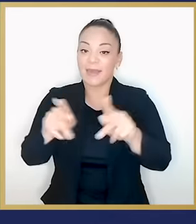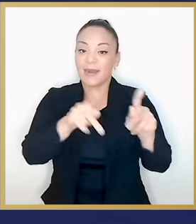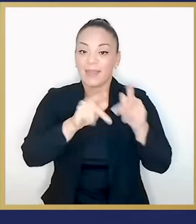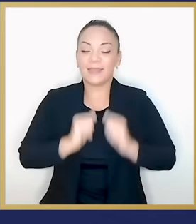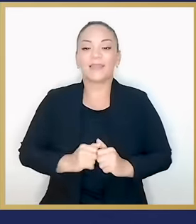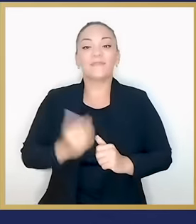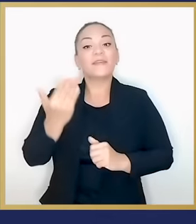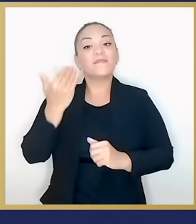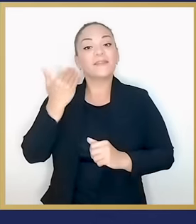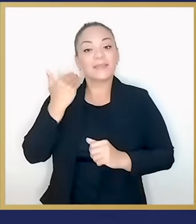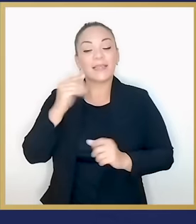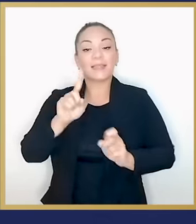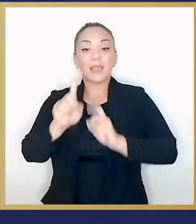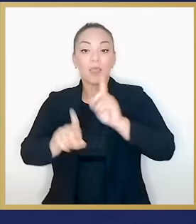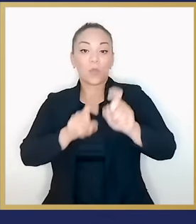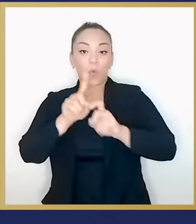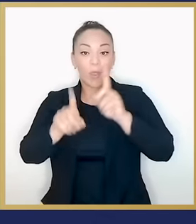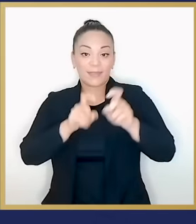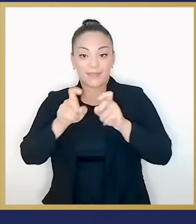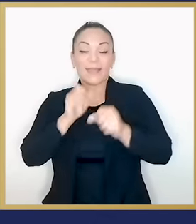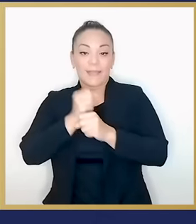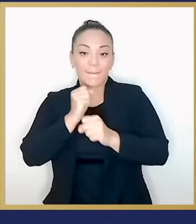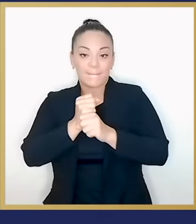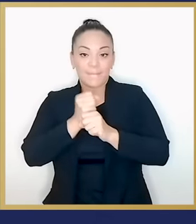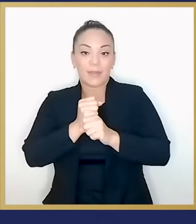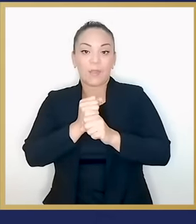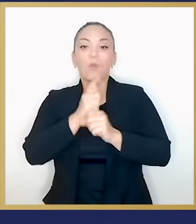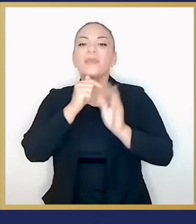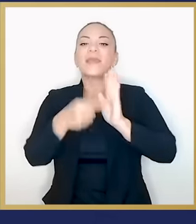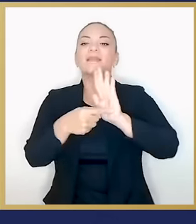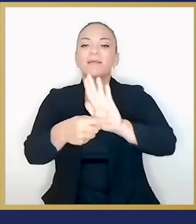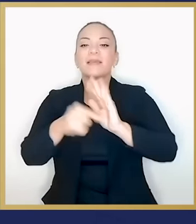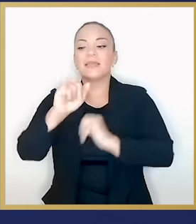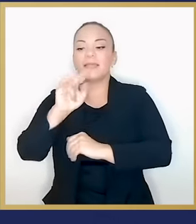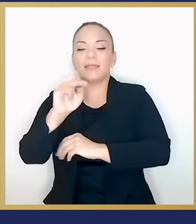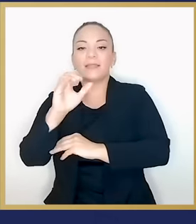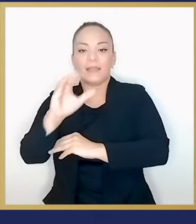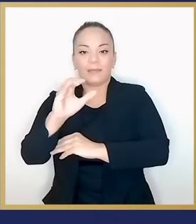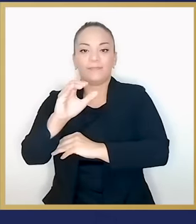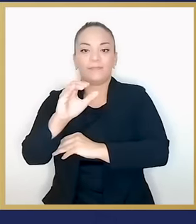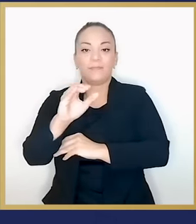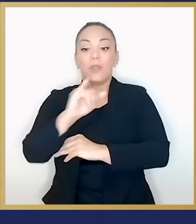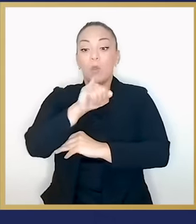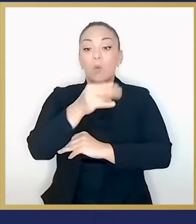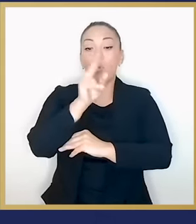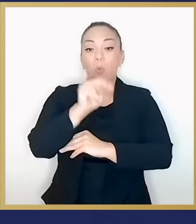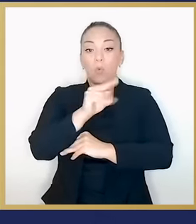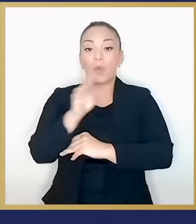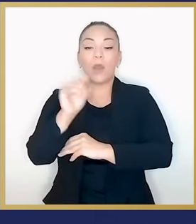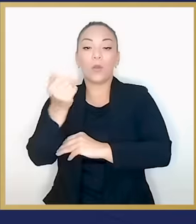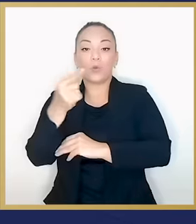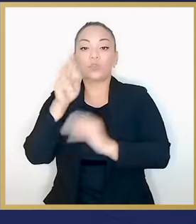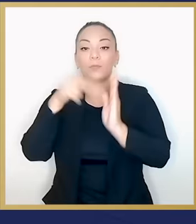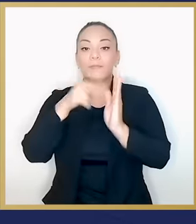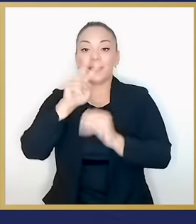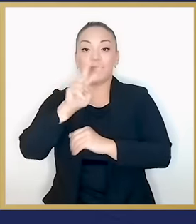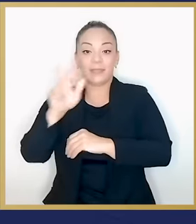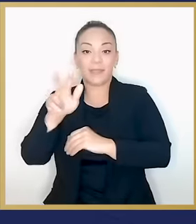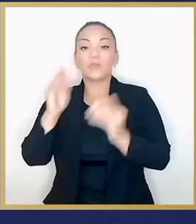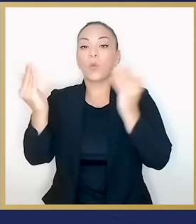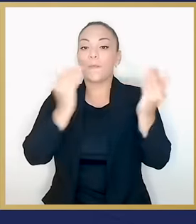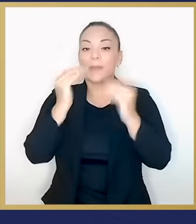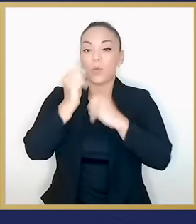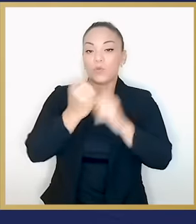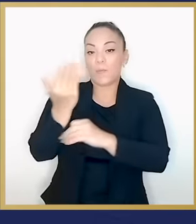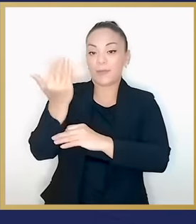Según la más reciente encuesta continua de empleo, presentada por el INEC en el trimestre de junio a agosto de 23, en comparación al mismo